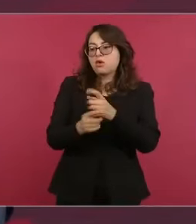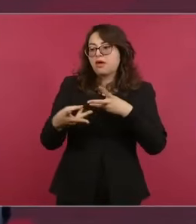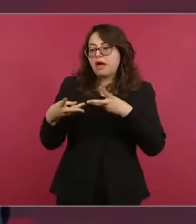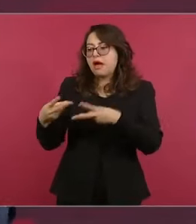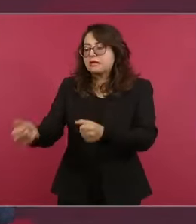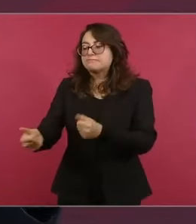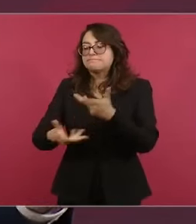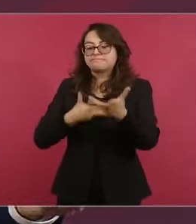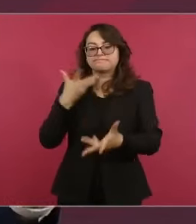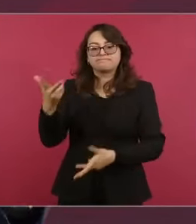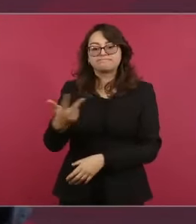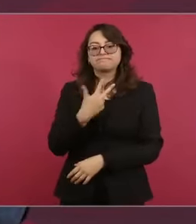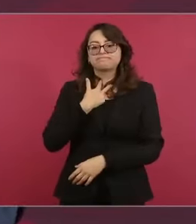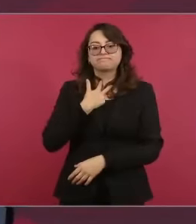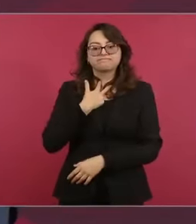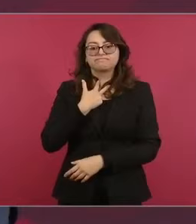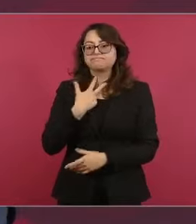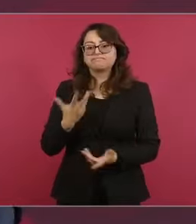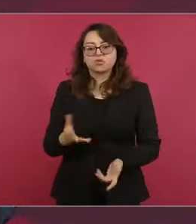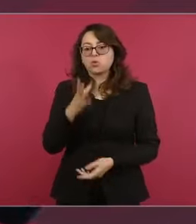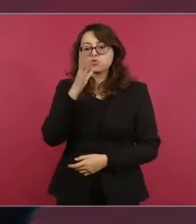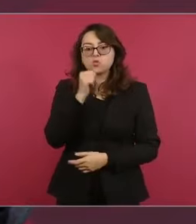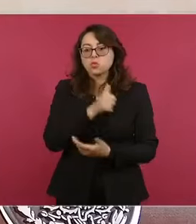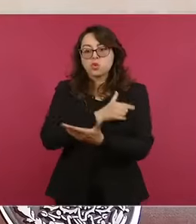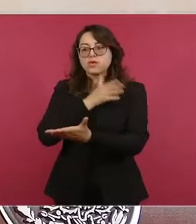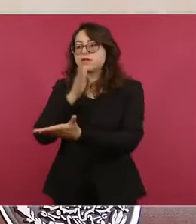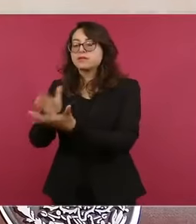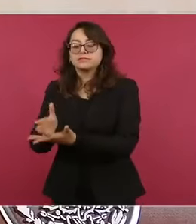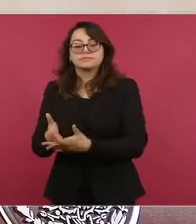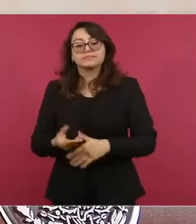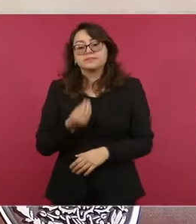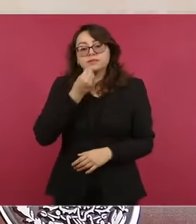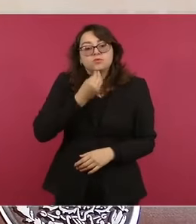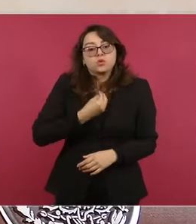para ir? Pues no va, no puede estudiar.